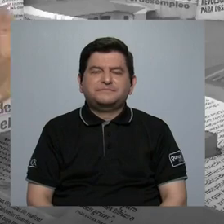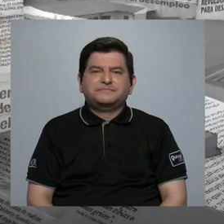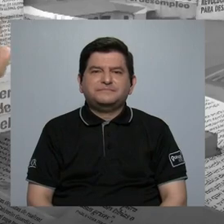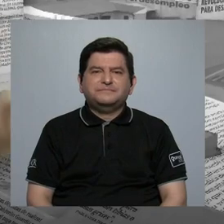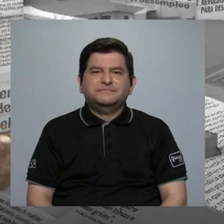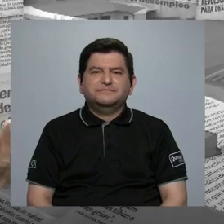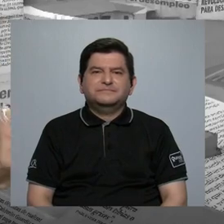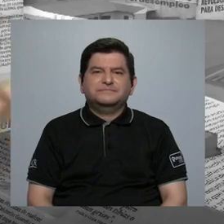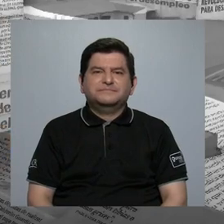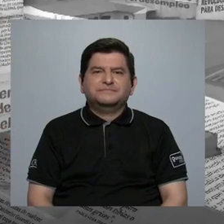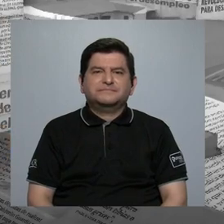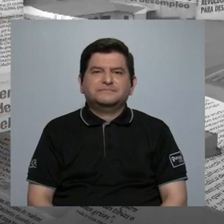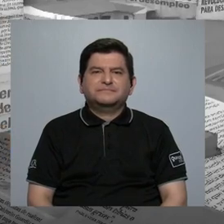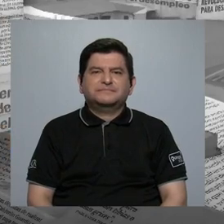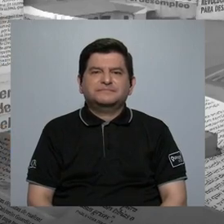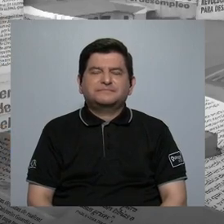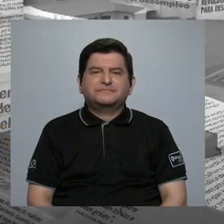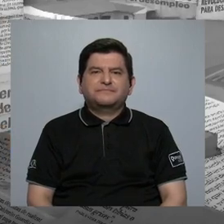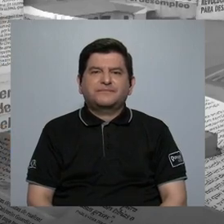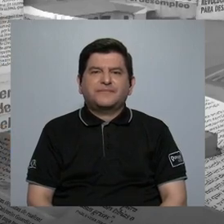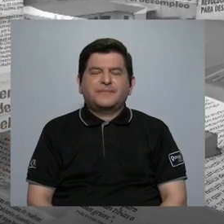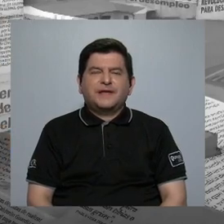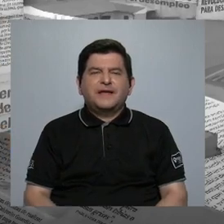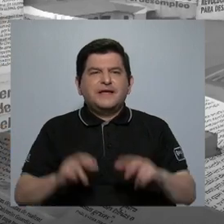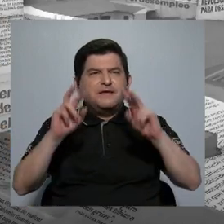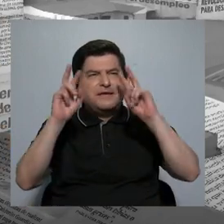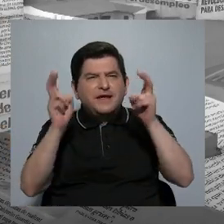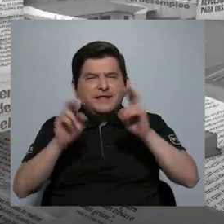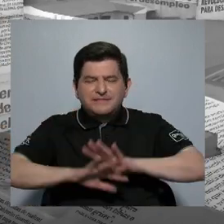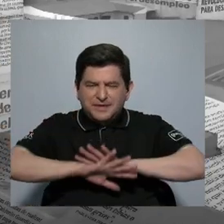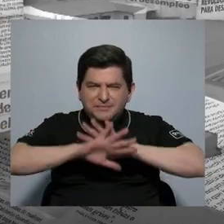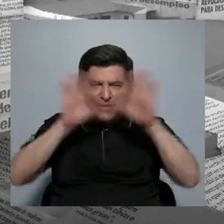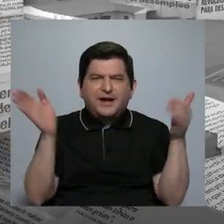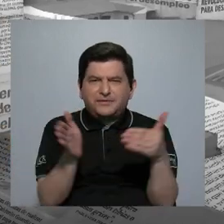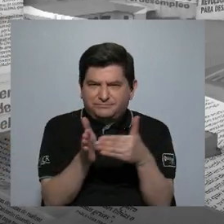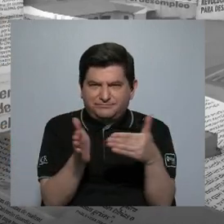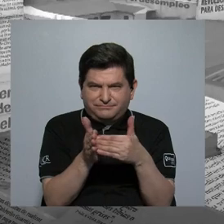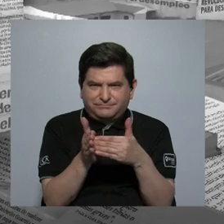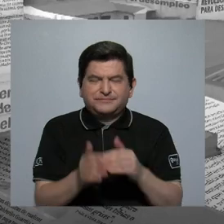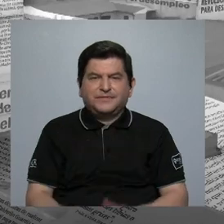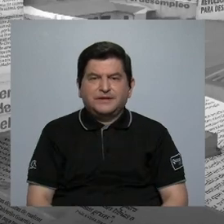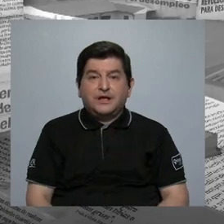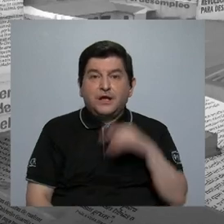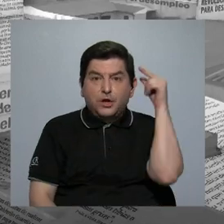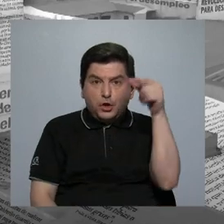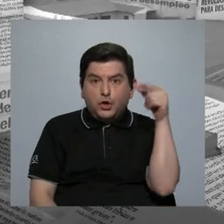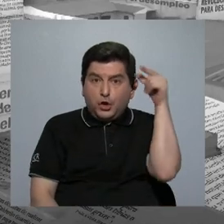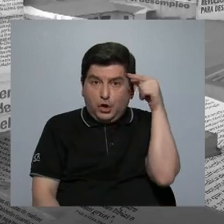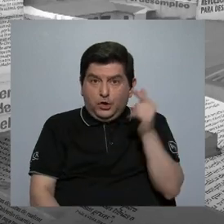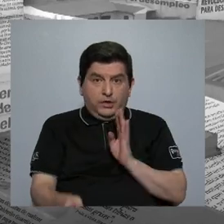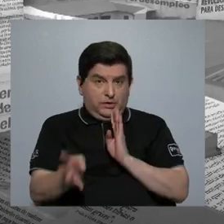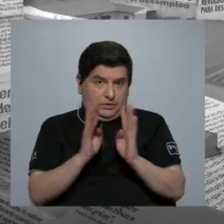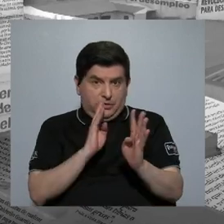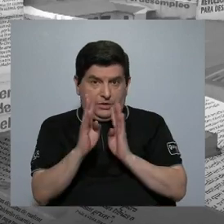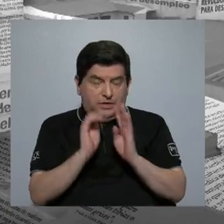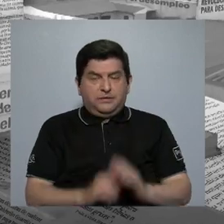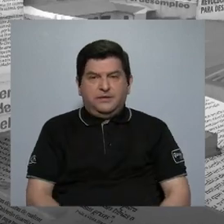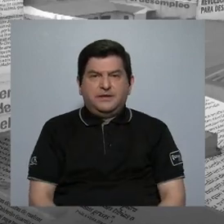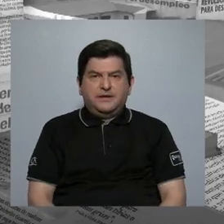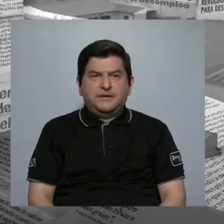Eso también voy al tema de la transparencia. Obviamente que lo que se habla